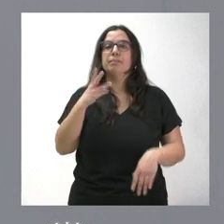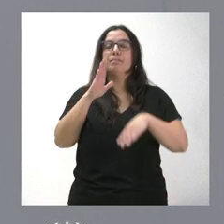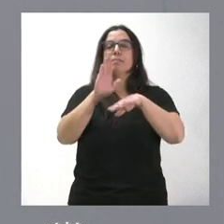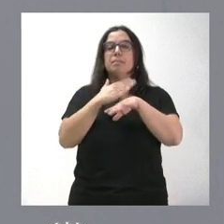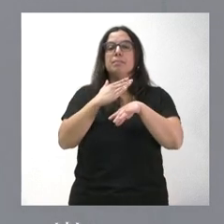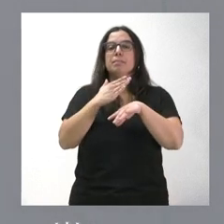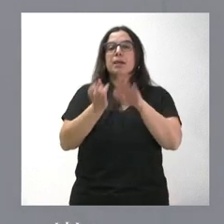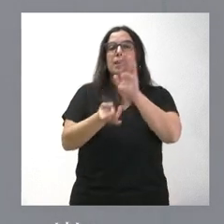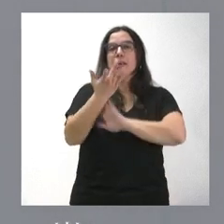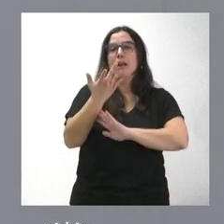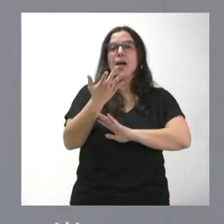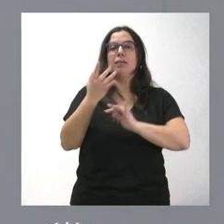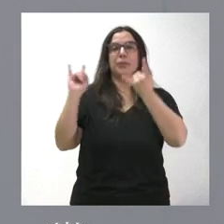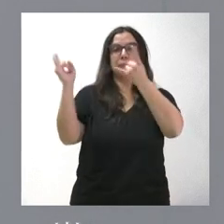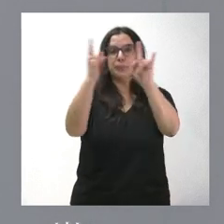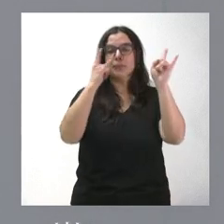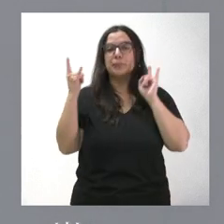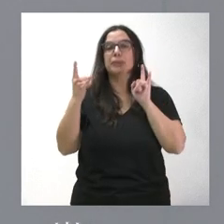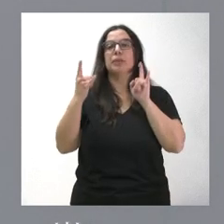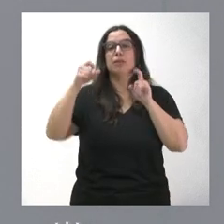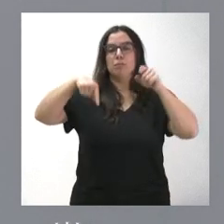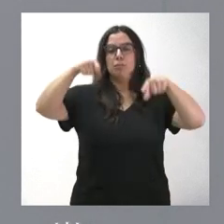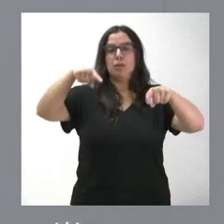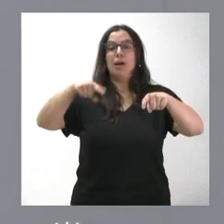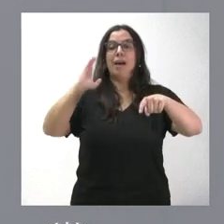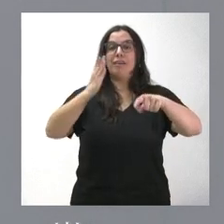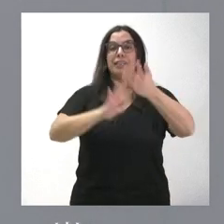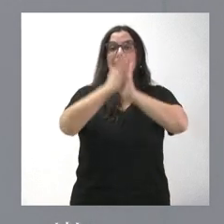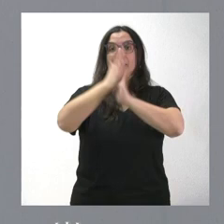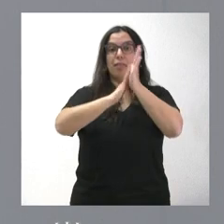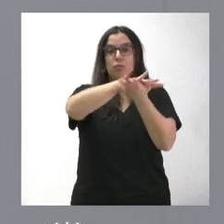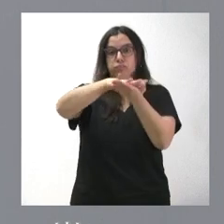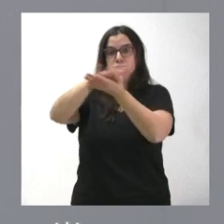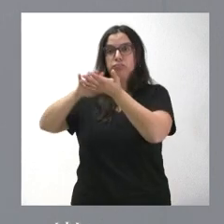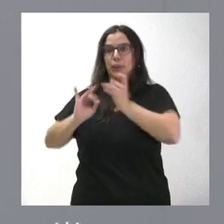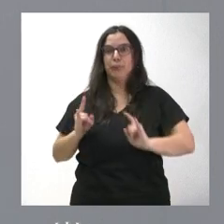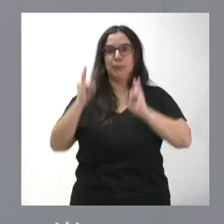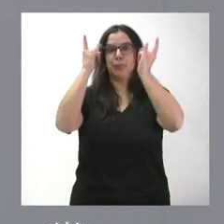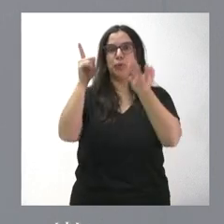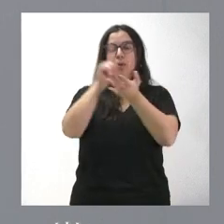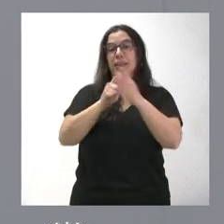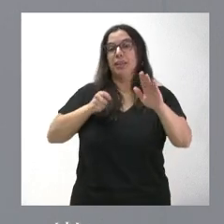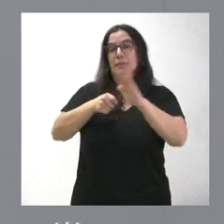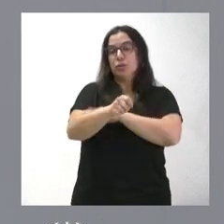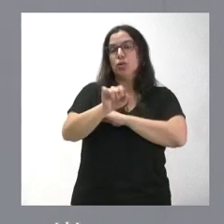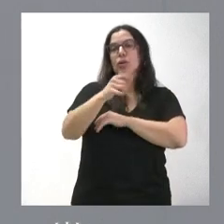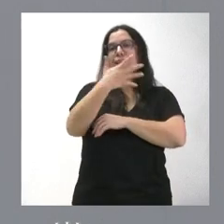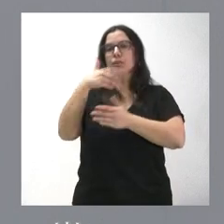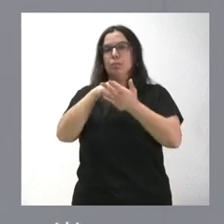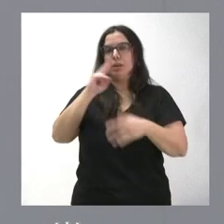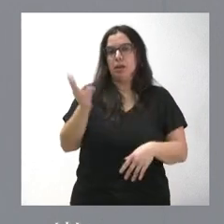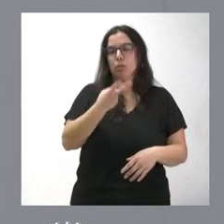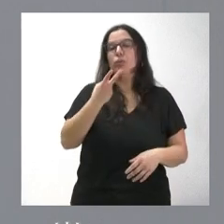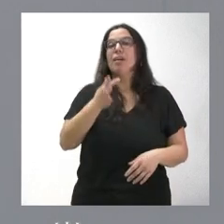producir plantas forestales para sus repoblaciones en las zonas afectadas por los incendios. La inversión, como les digo, es de medio millón de euros. Tienen